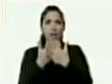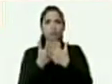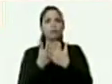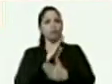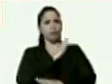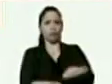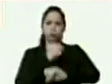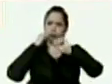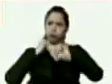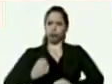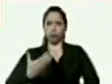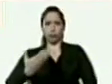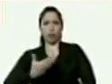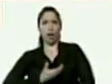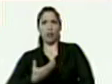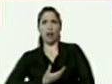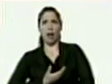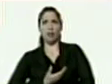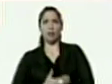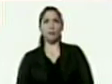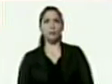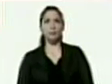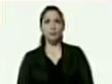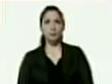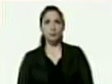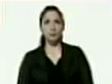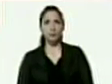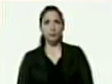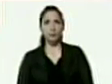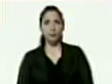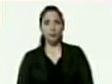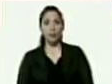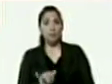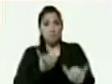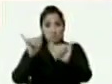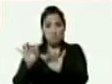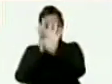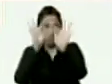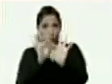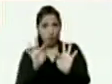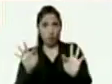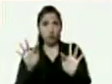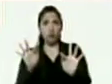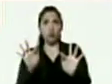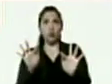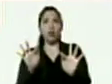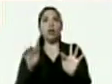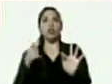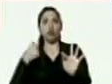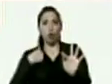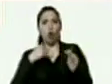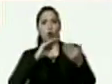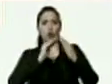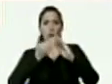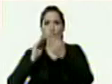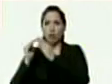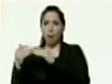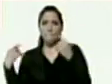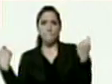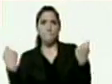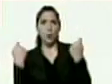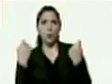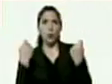francisco graterol del mismo modo vengo de una comunidad muy popular la